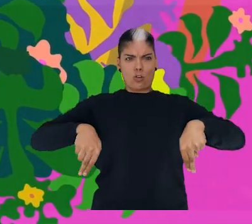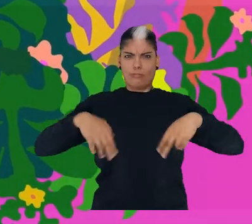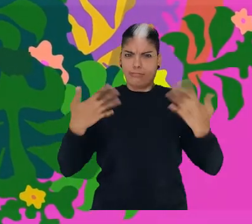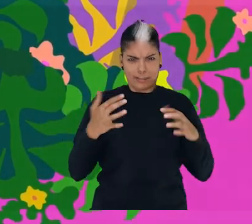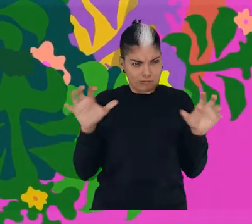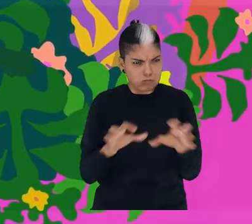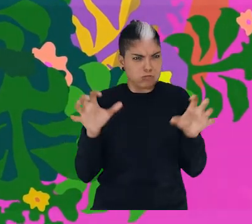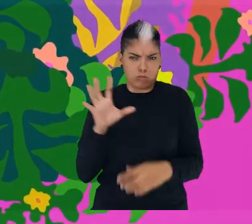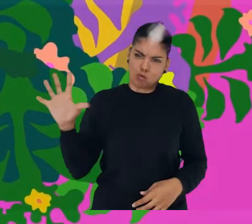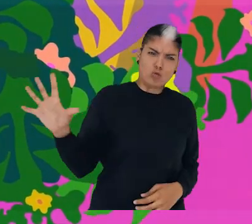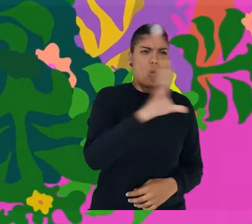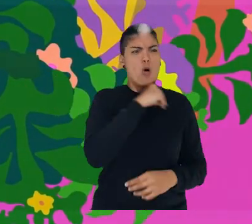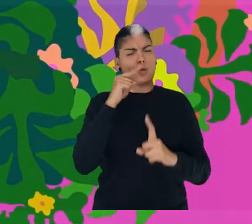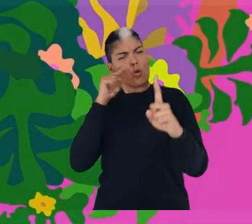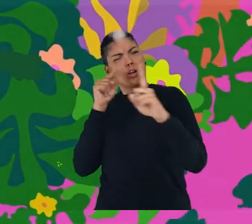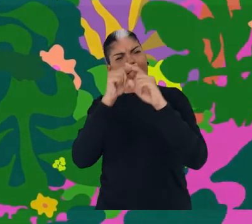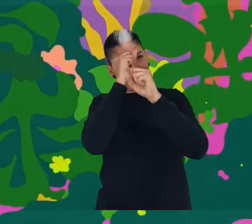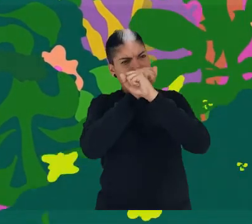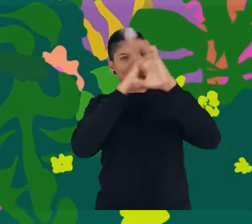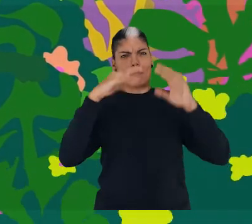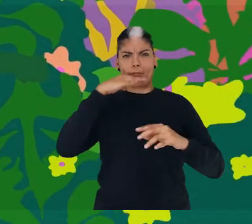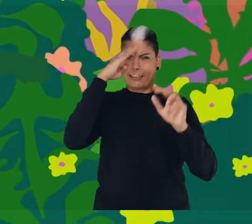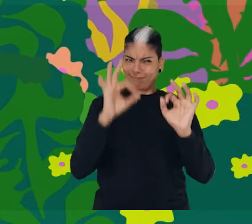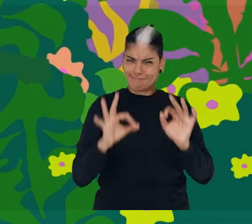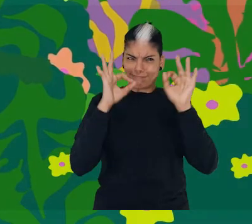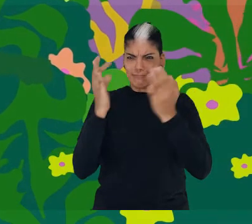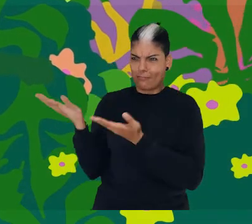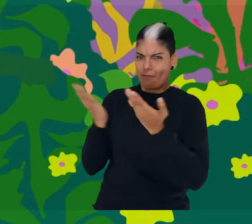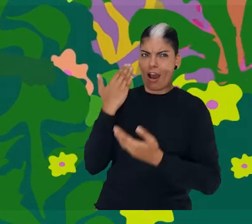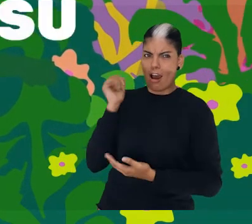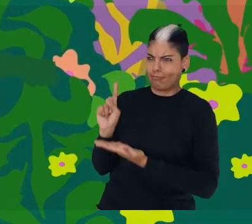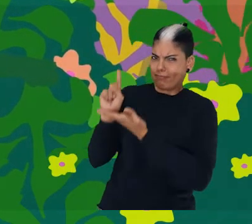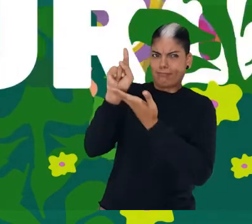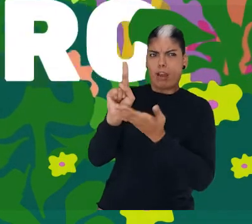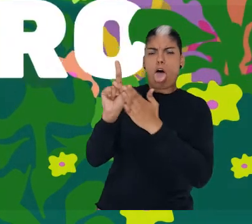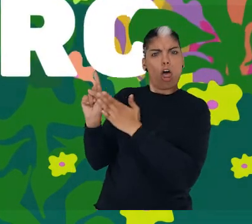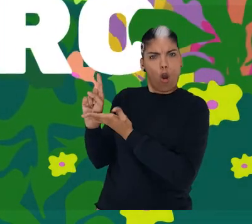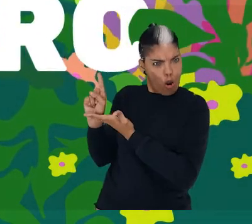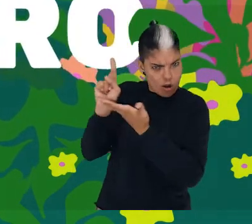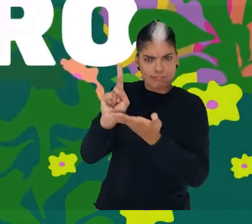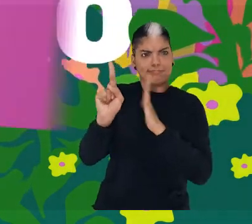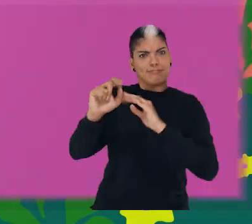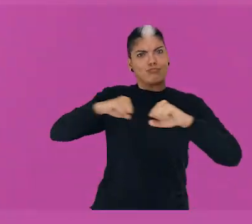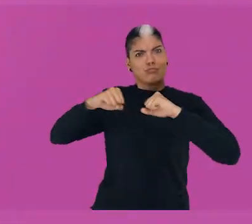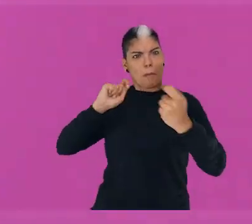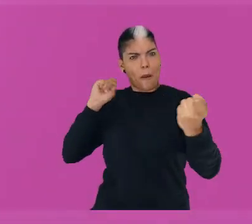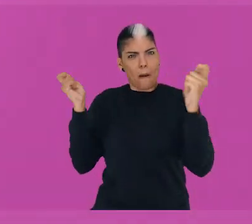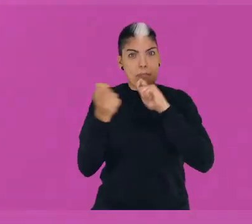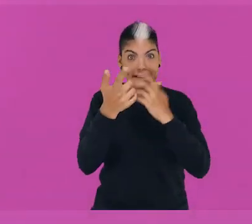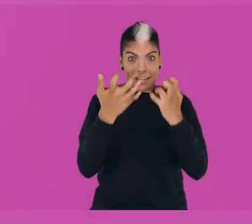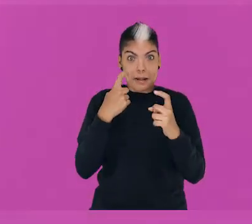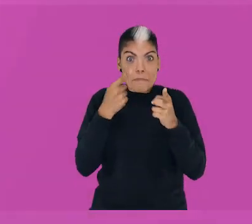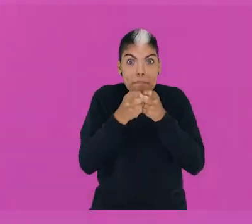prácticas que aporten a No Medellín, que quiere a las mujeres protagonistas de la transformación y de su futuro. Para mayor